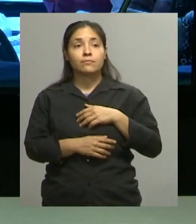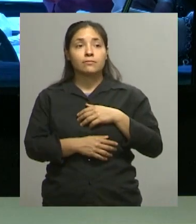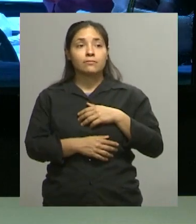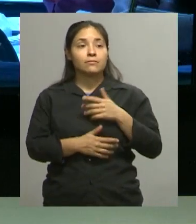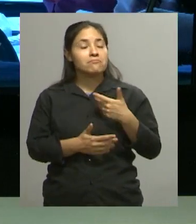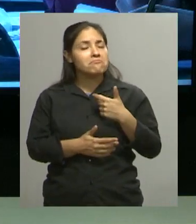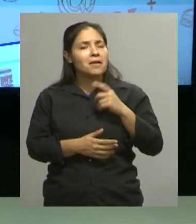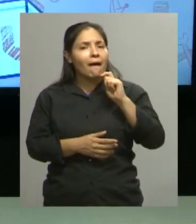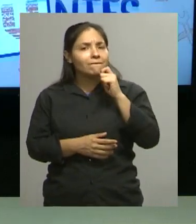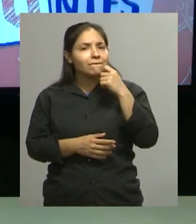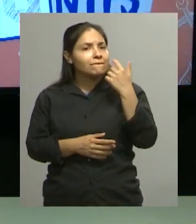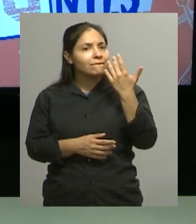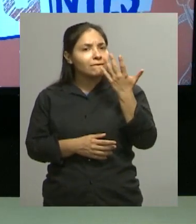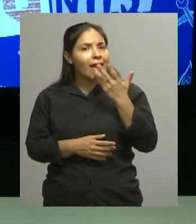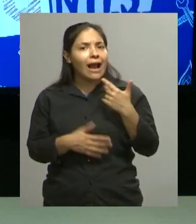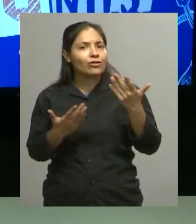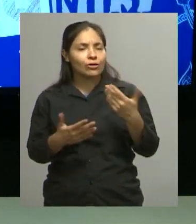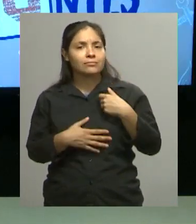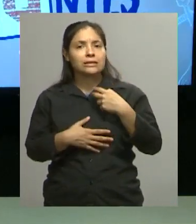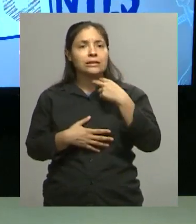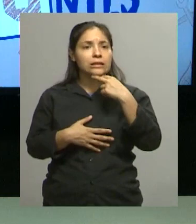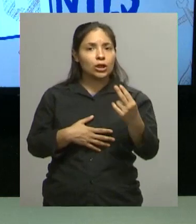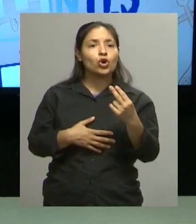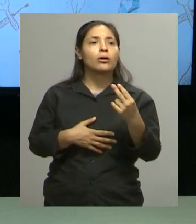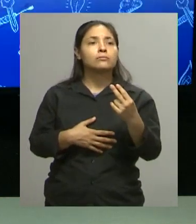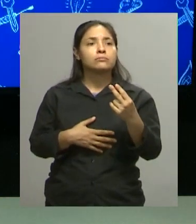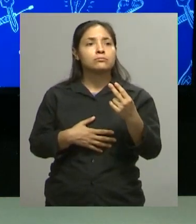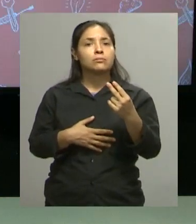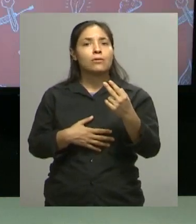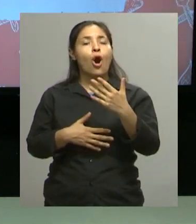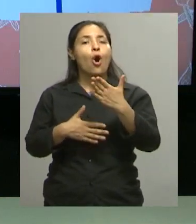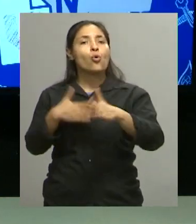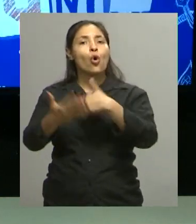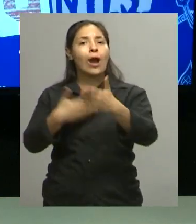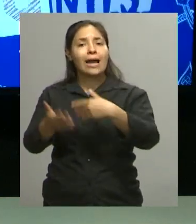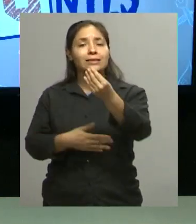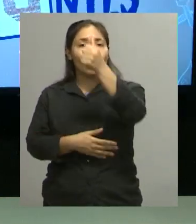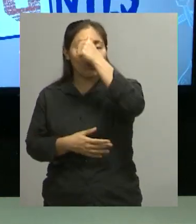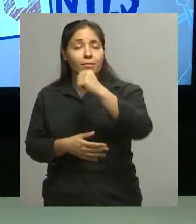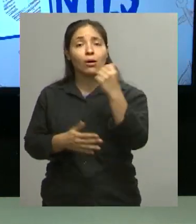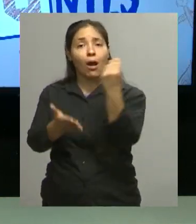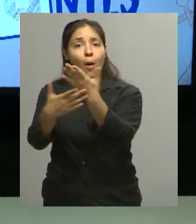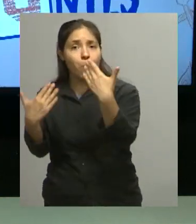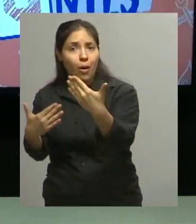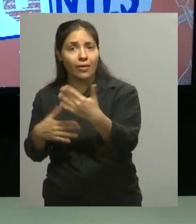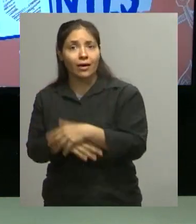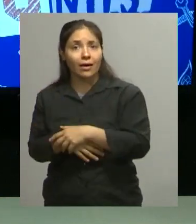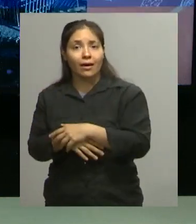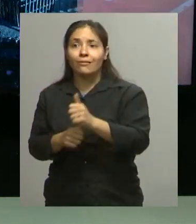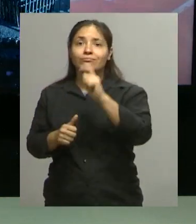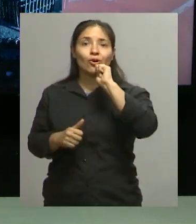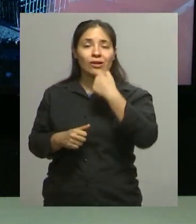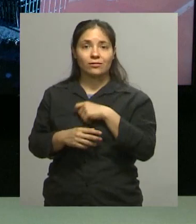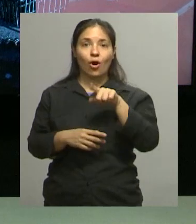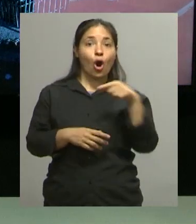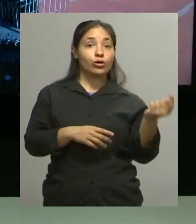Me encantó que a mi hijo le dieran la oportunidad de jugar el fin de semana Porque estuvo en otro club, pagaba su cuota